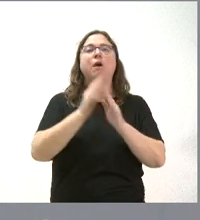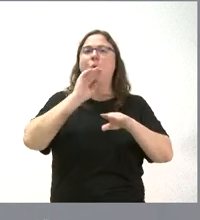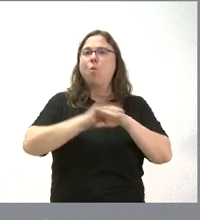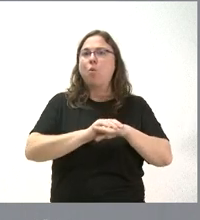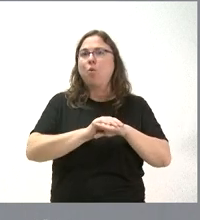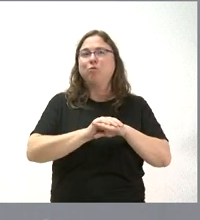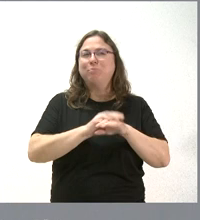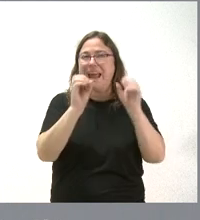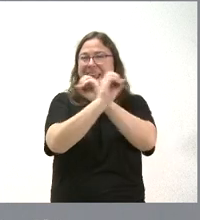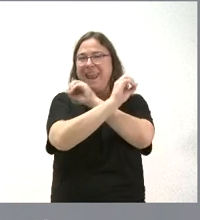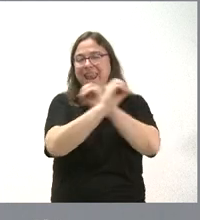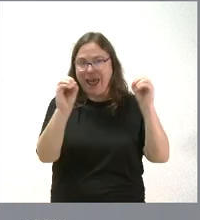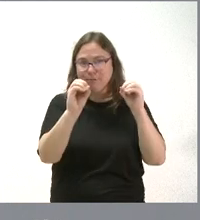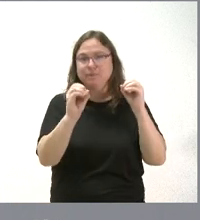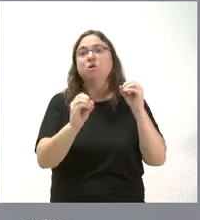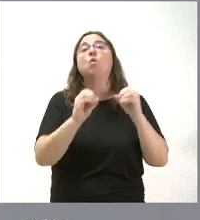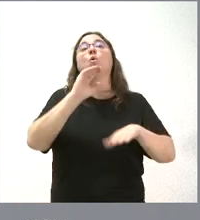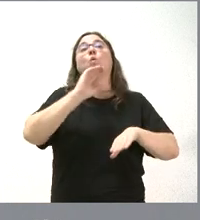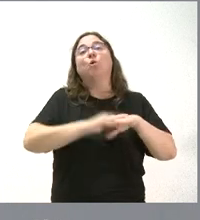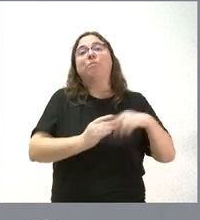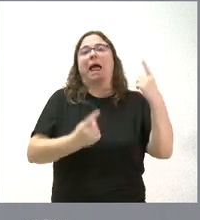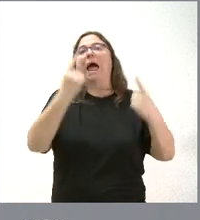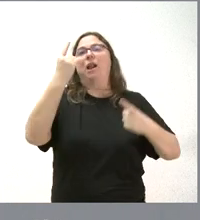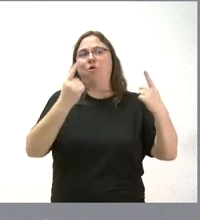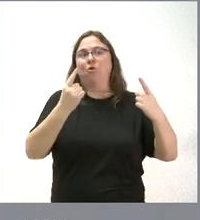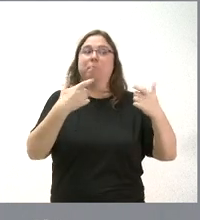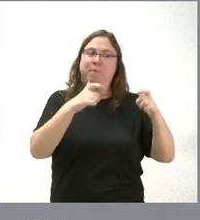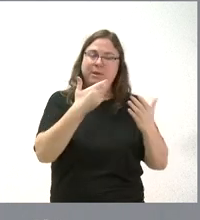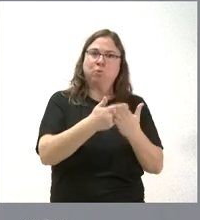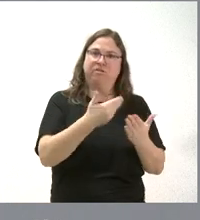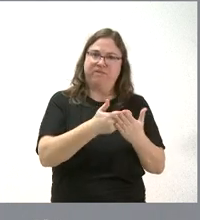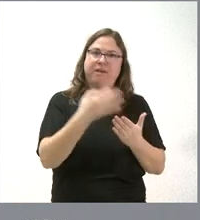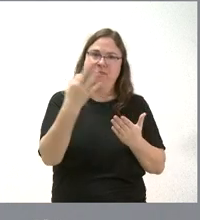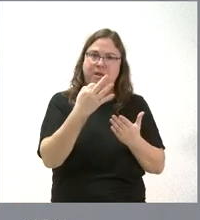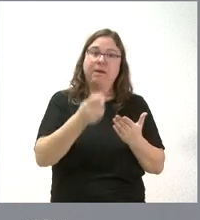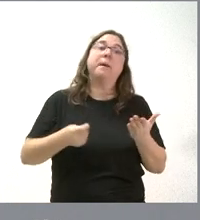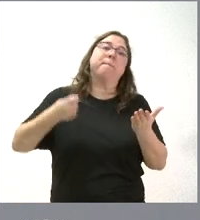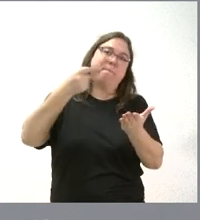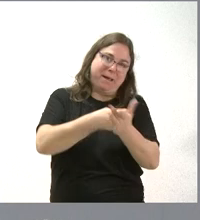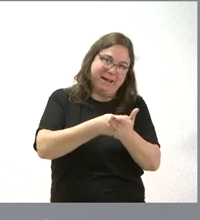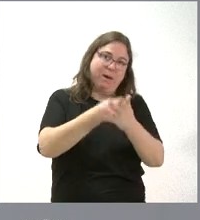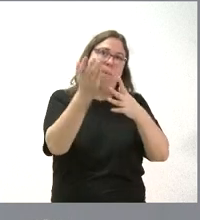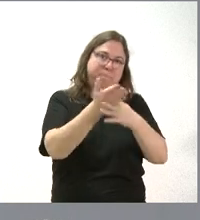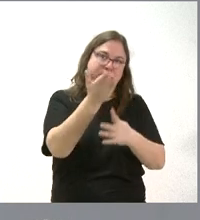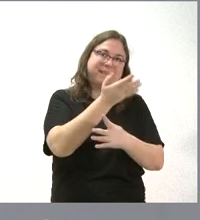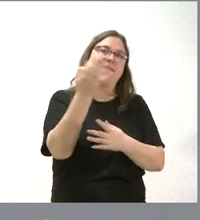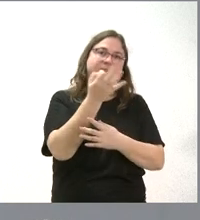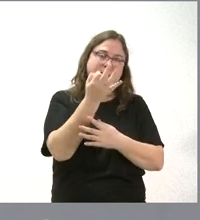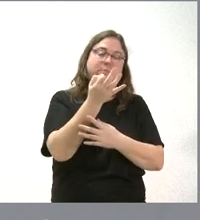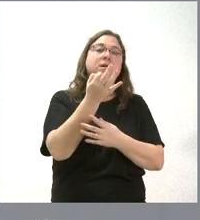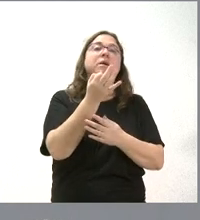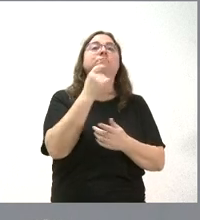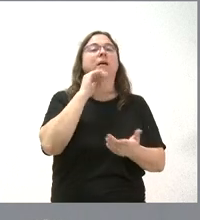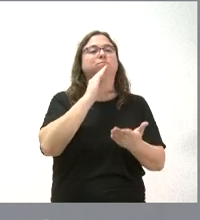en ninguna medida, se ha cumplido en parte. Hay que cuantificar esta parte, hay que pagar esa parte y lógicamente hay quitar de esa parte las